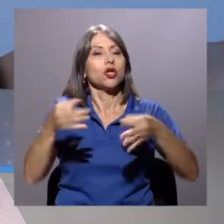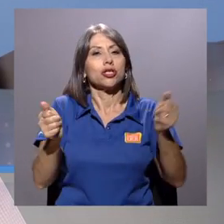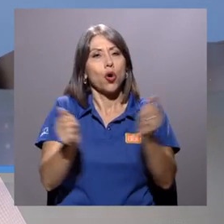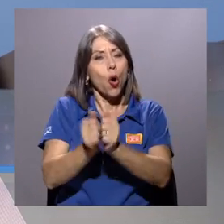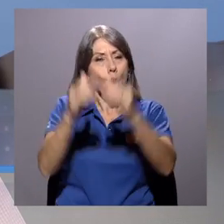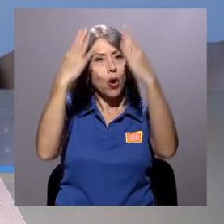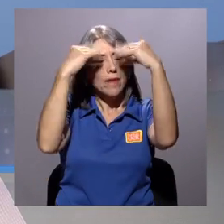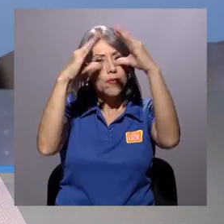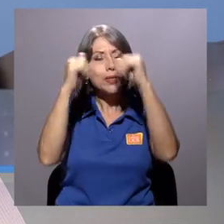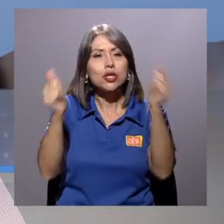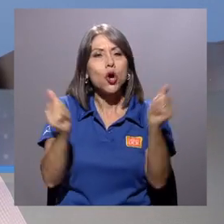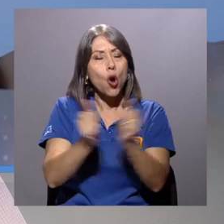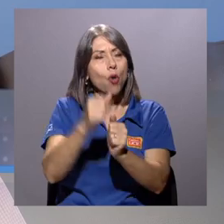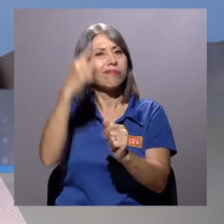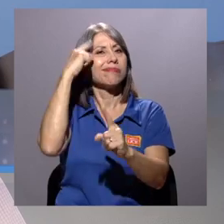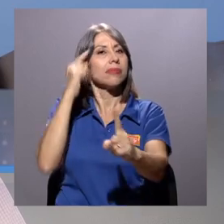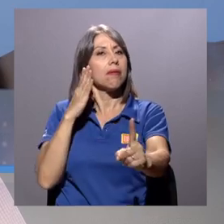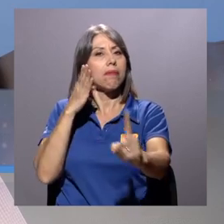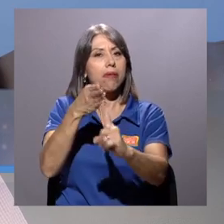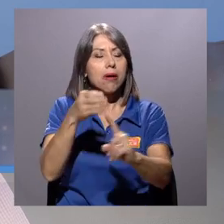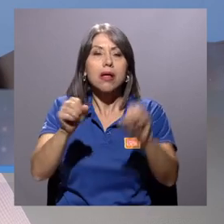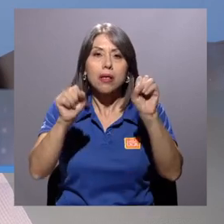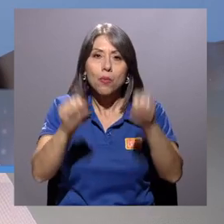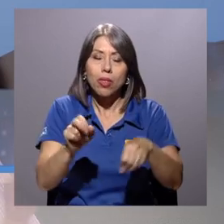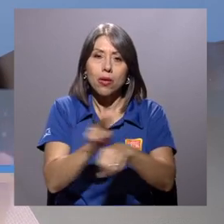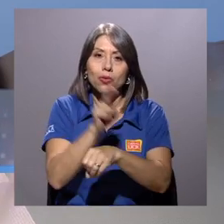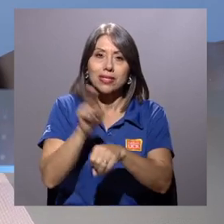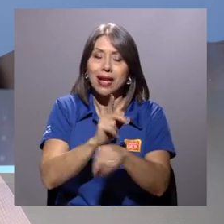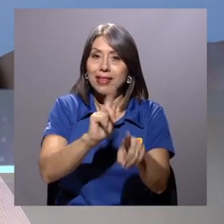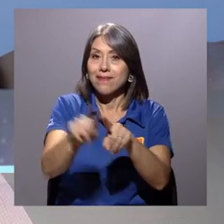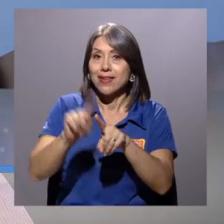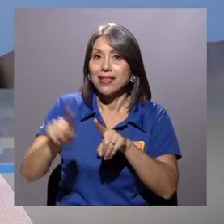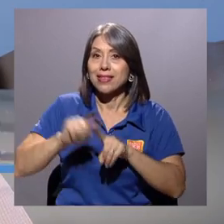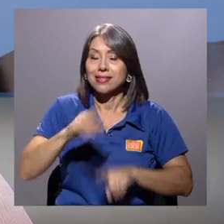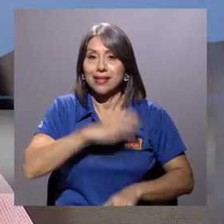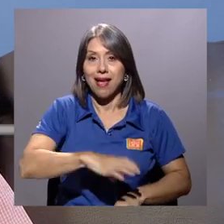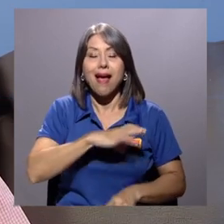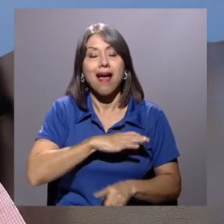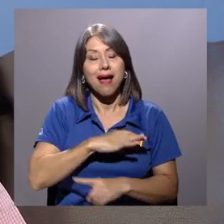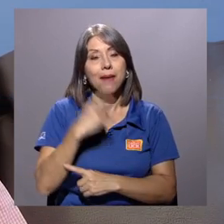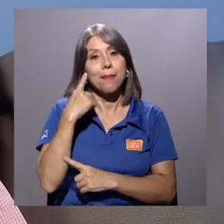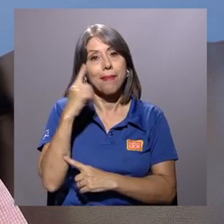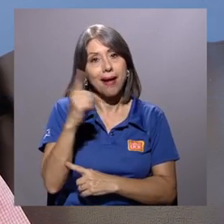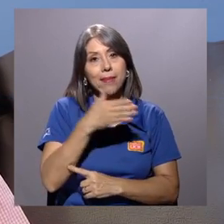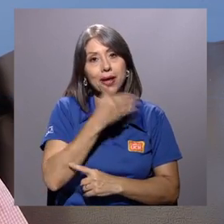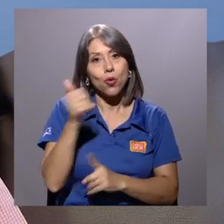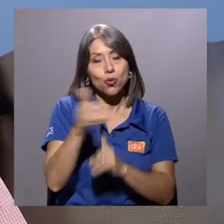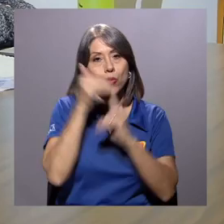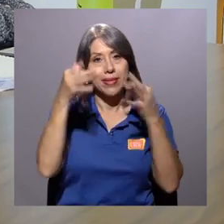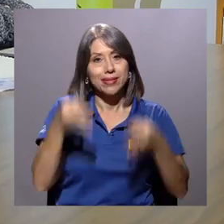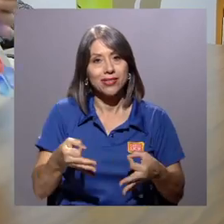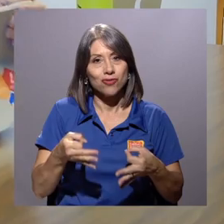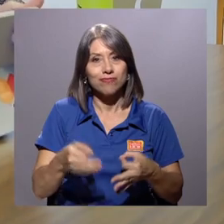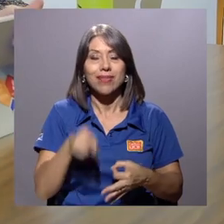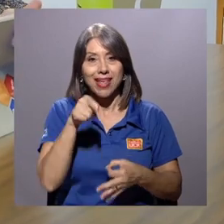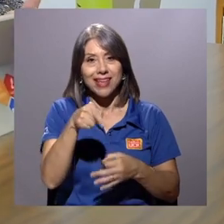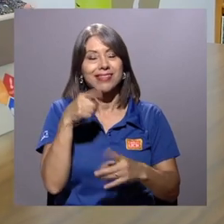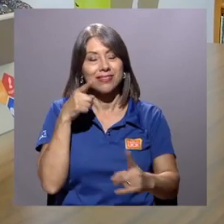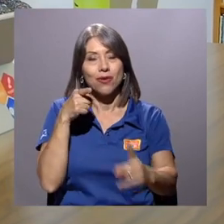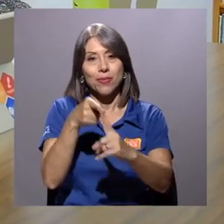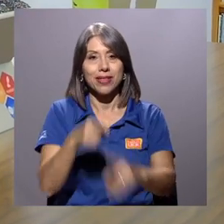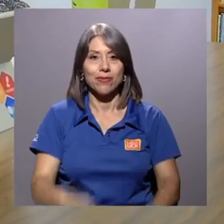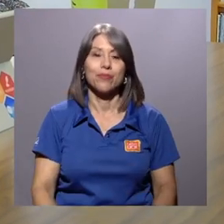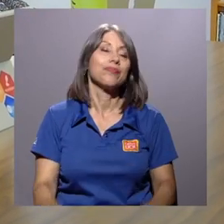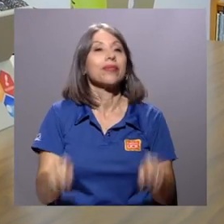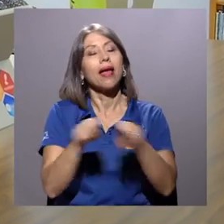manera objetiva y que realmente puedan utilizar los diferentes componentes que tenemos para una mejor toma de decisión. Ese es como el objetivo.